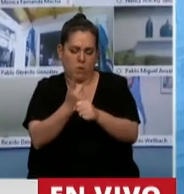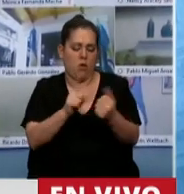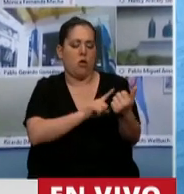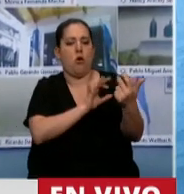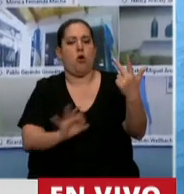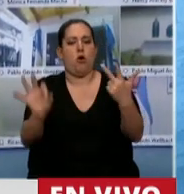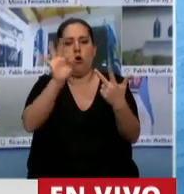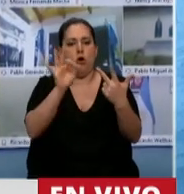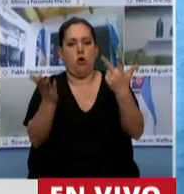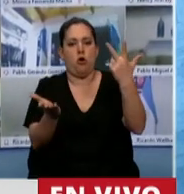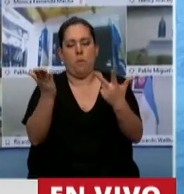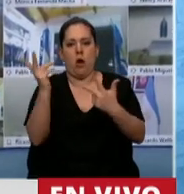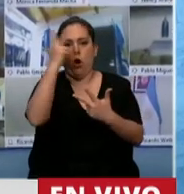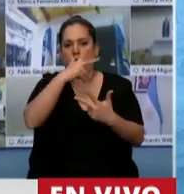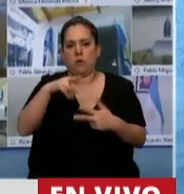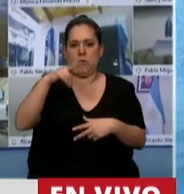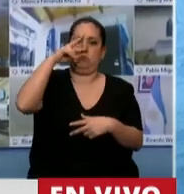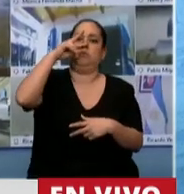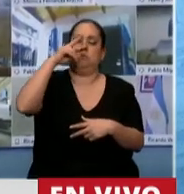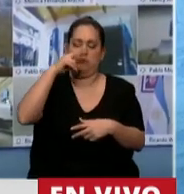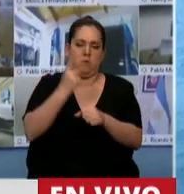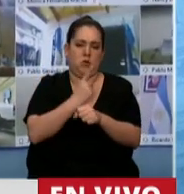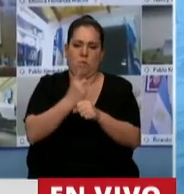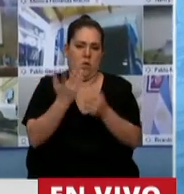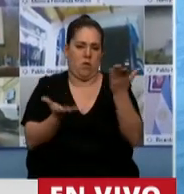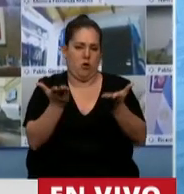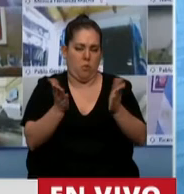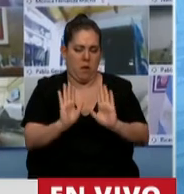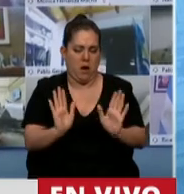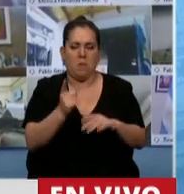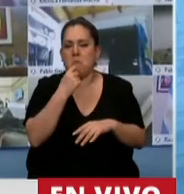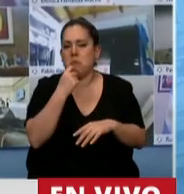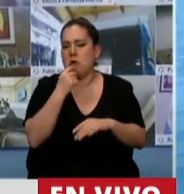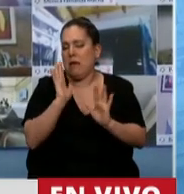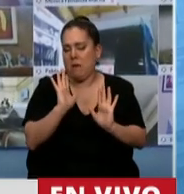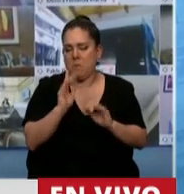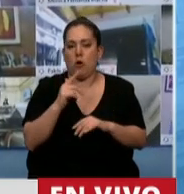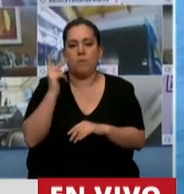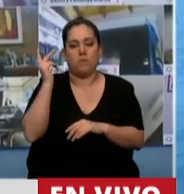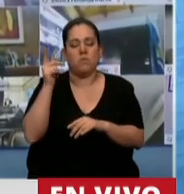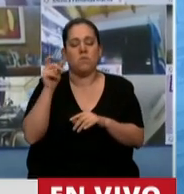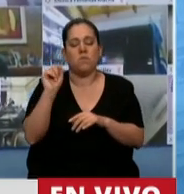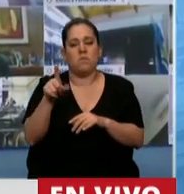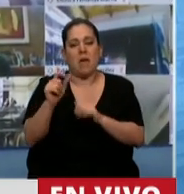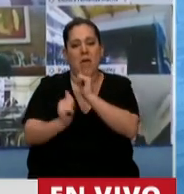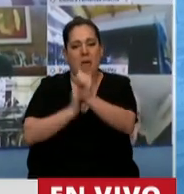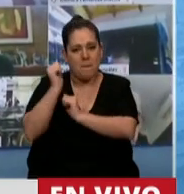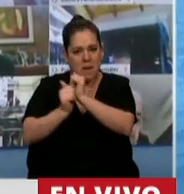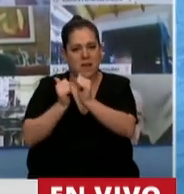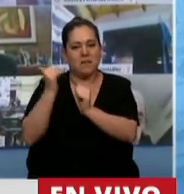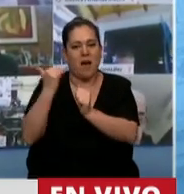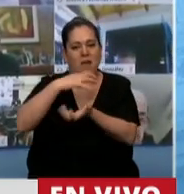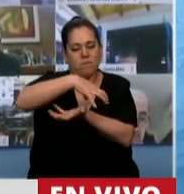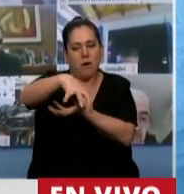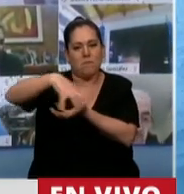Por ejemplo, voy a dar algún ejemplo, pero una de las principales cadenas de las empresas que tienen franquicias